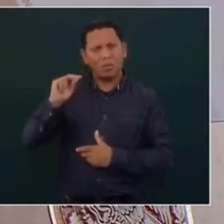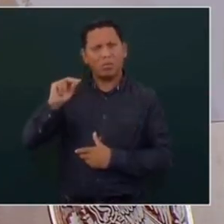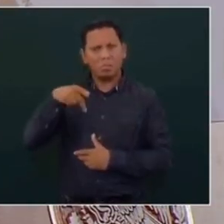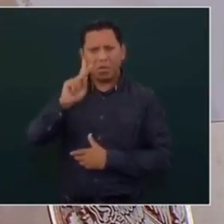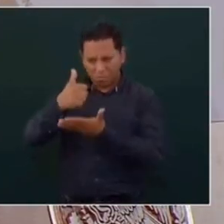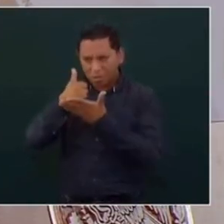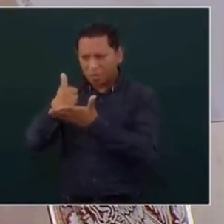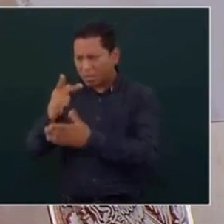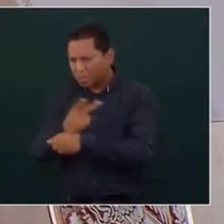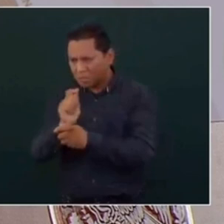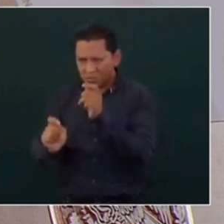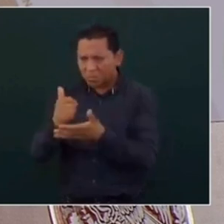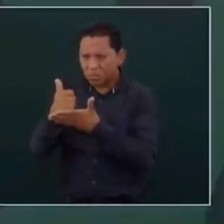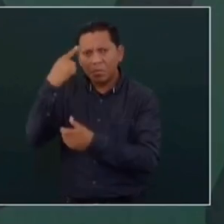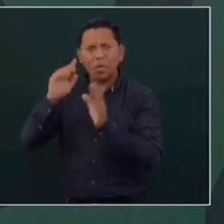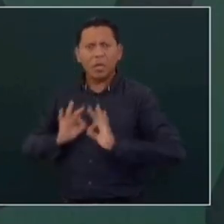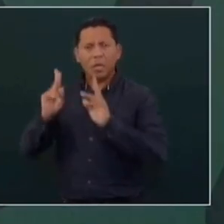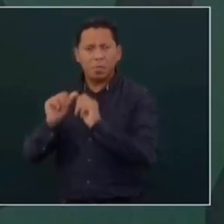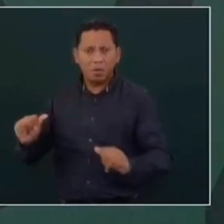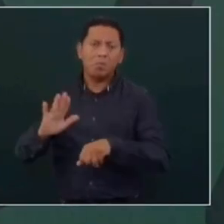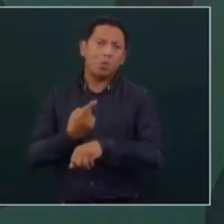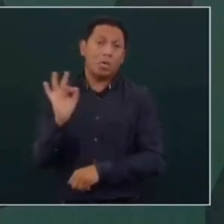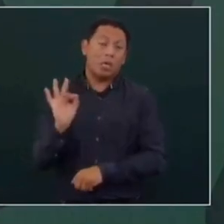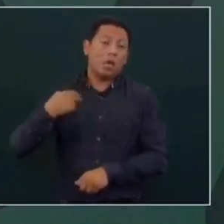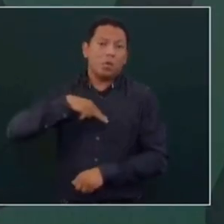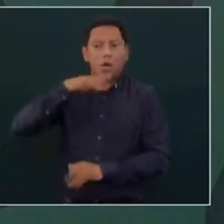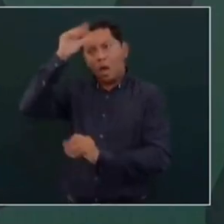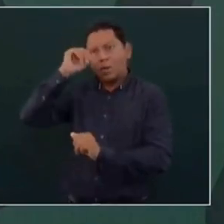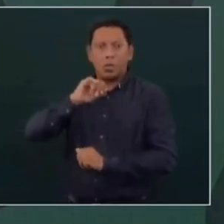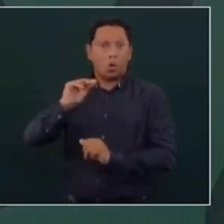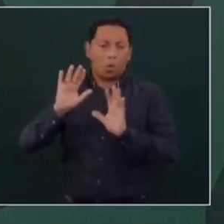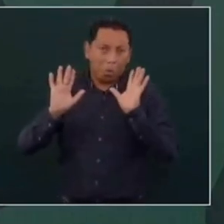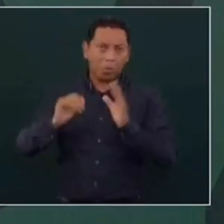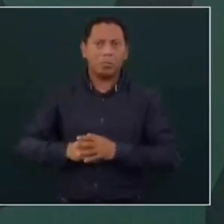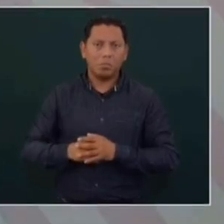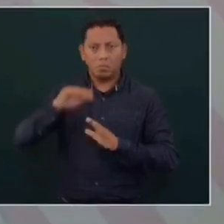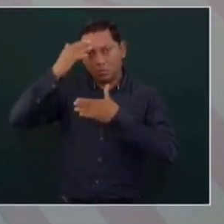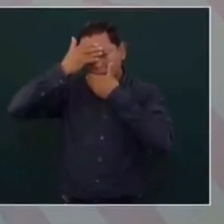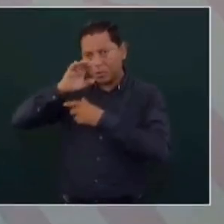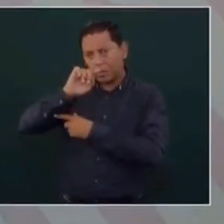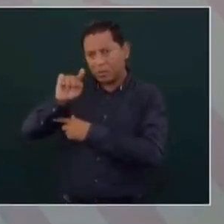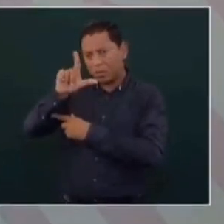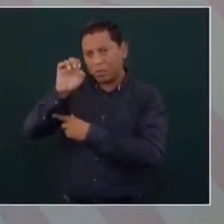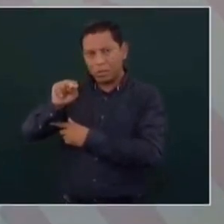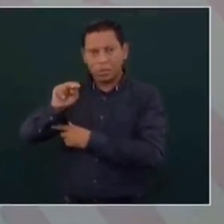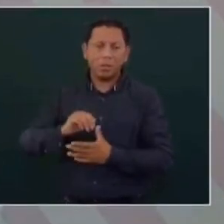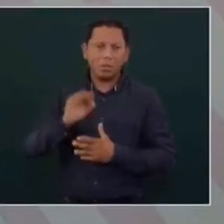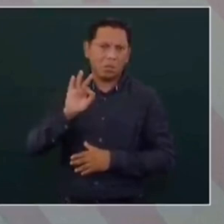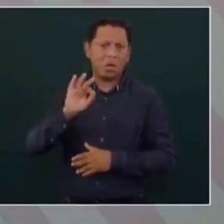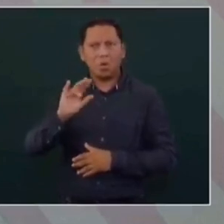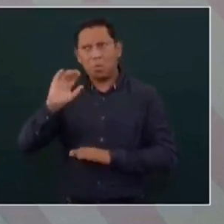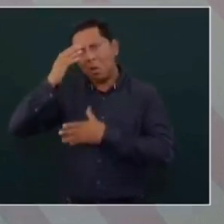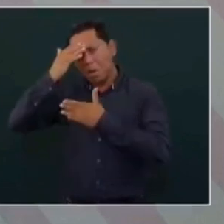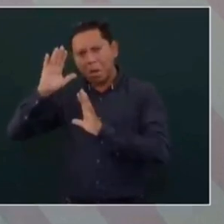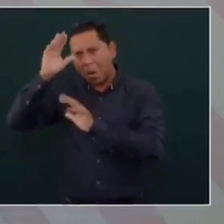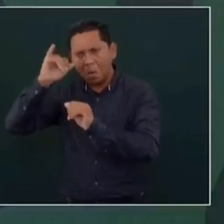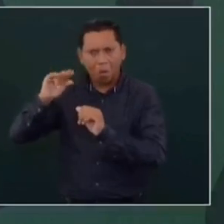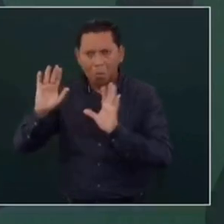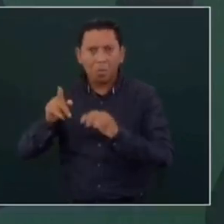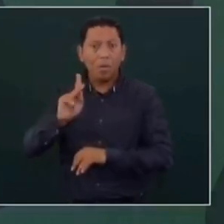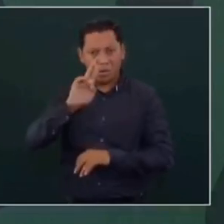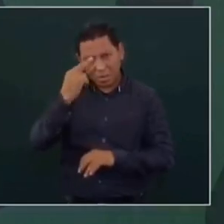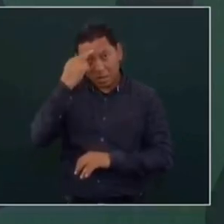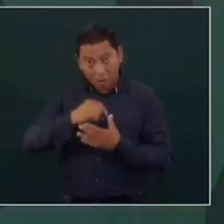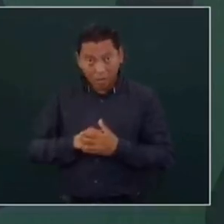ayudar en todo lo que podamos para conseguir la paz. Porque podemos estar o no de acuerdo con el movimiento zapatista. Pero es indudable de que en su